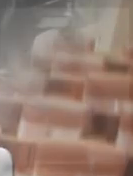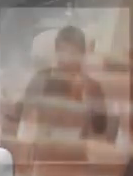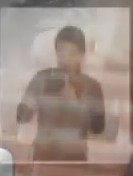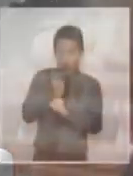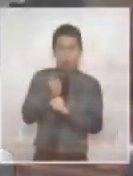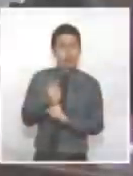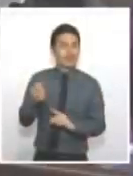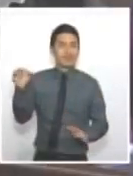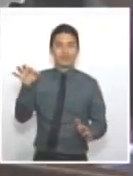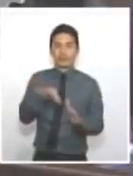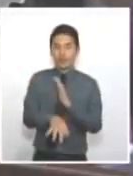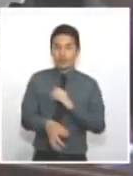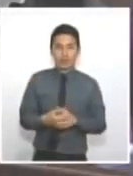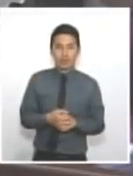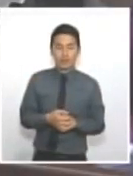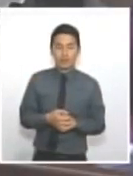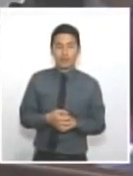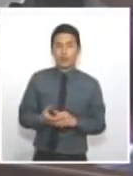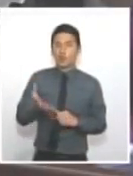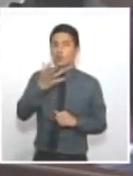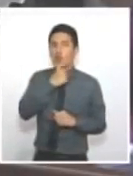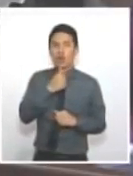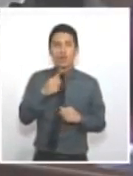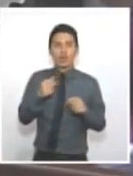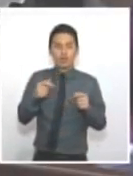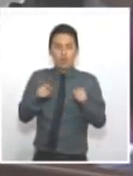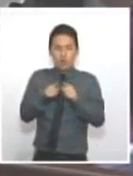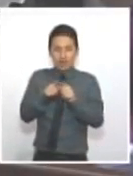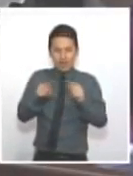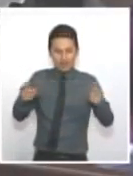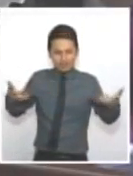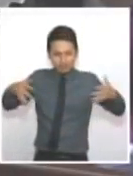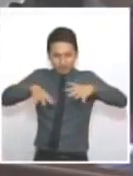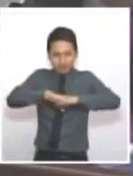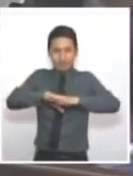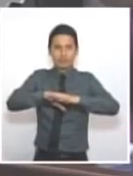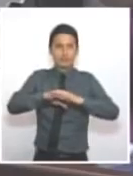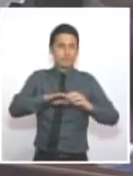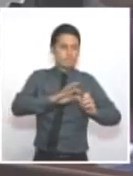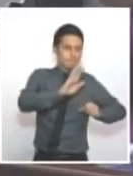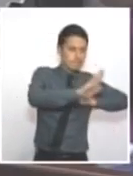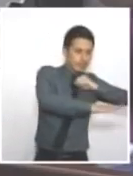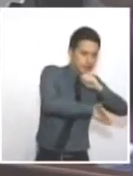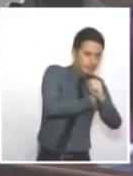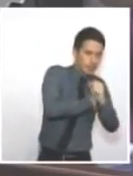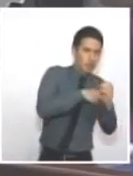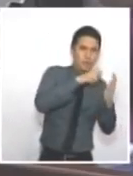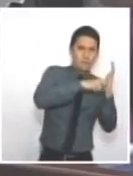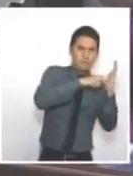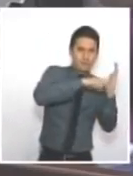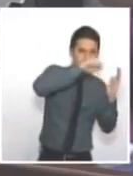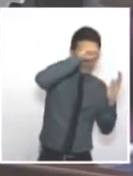¿Qué es el Ministerio de Minas?